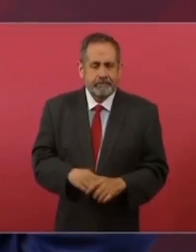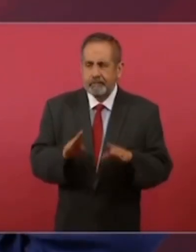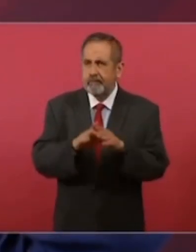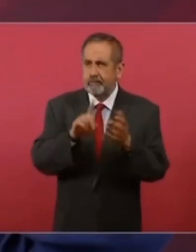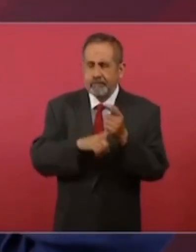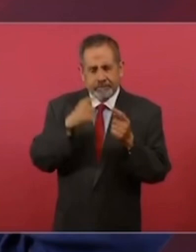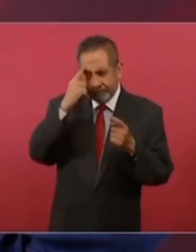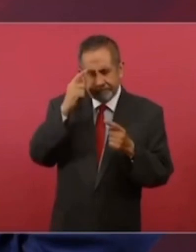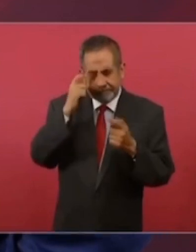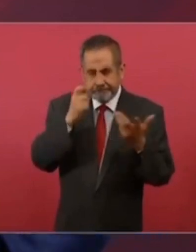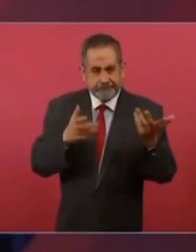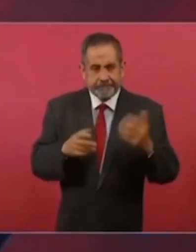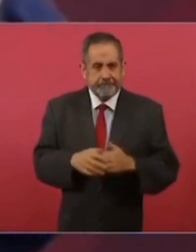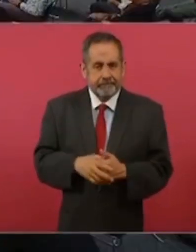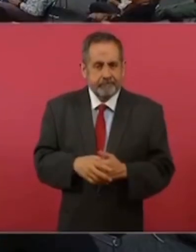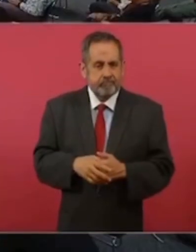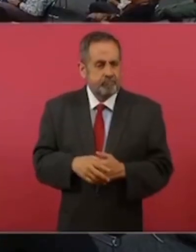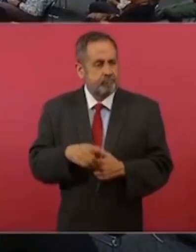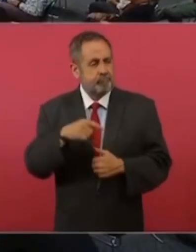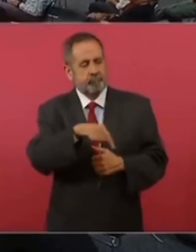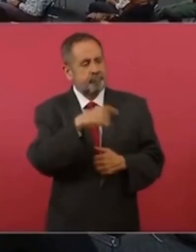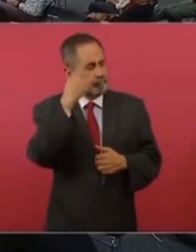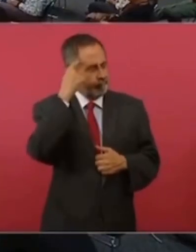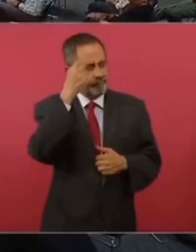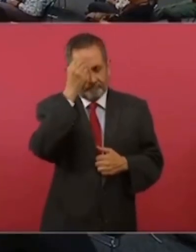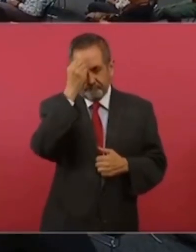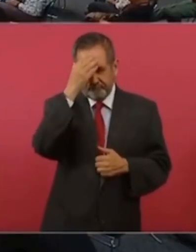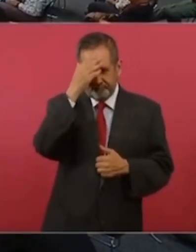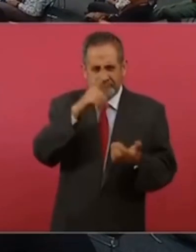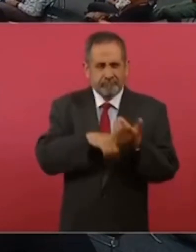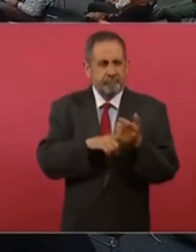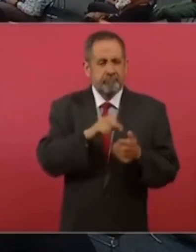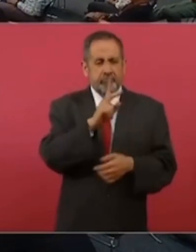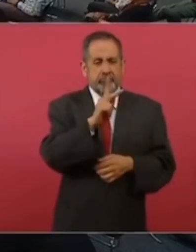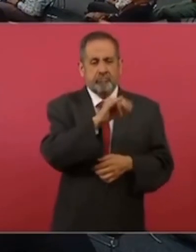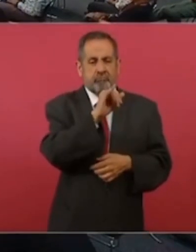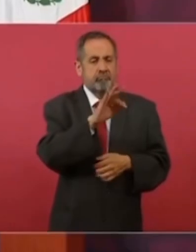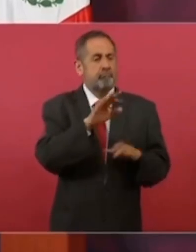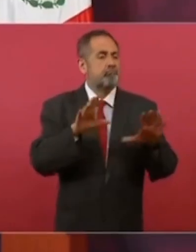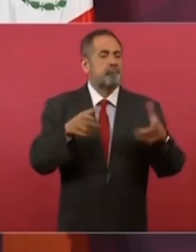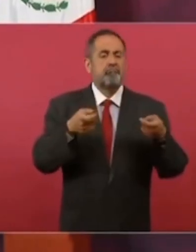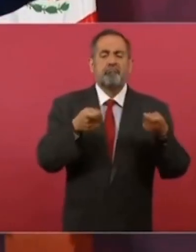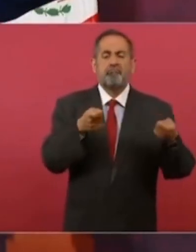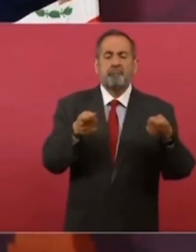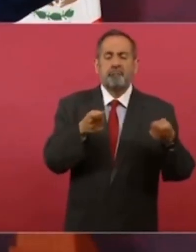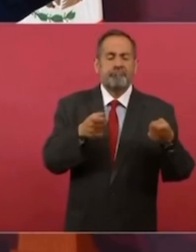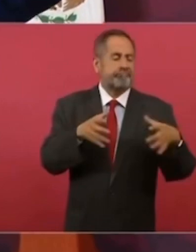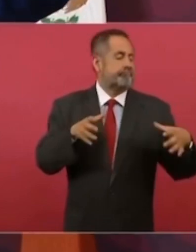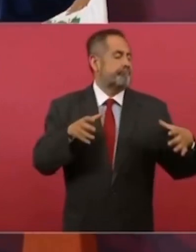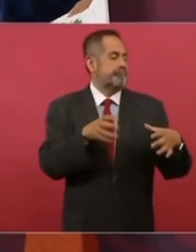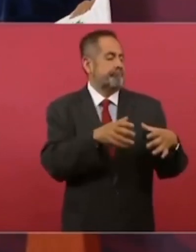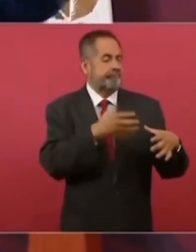dominante en el Poder Judicial, pues un pensamiento